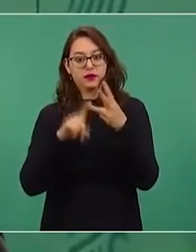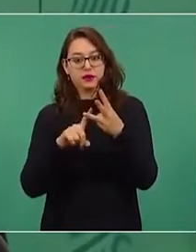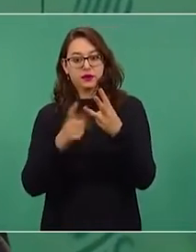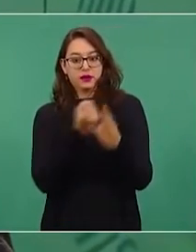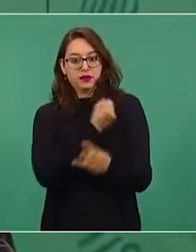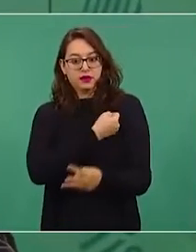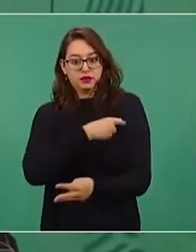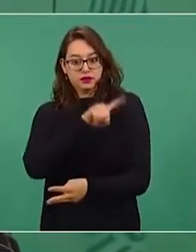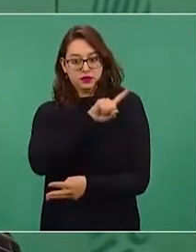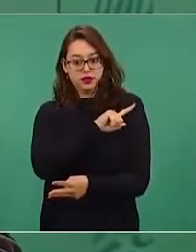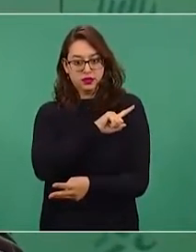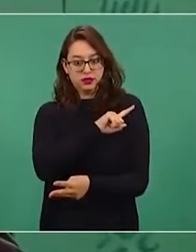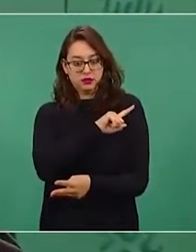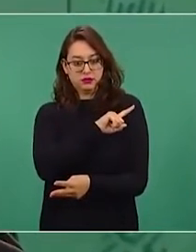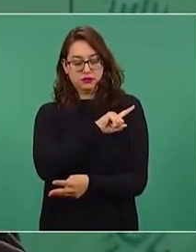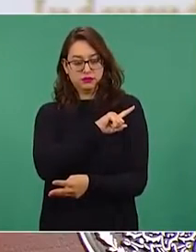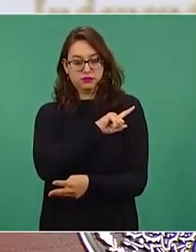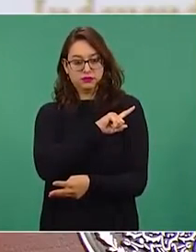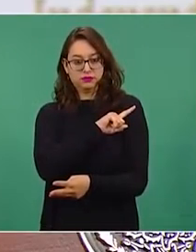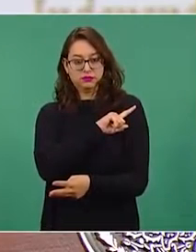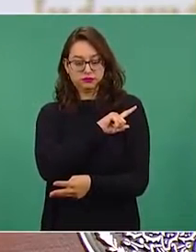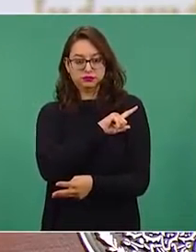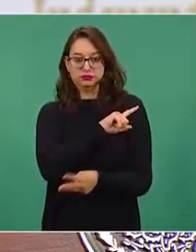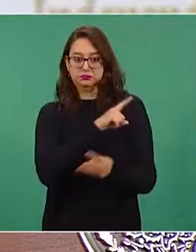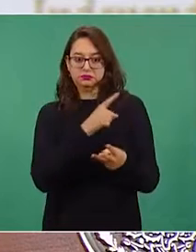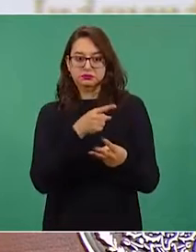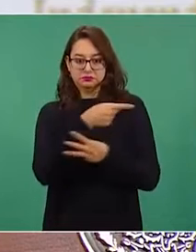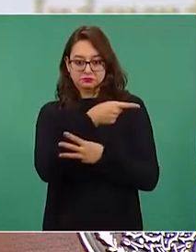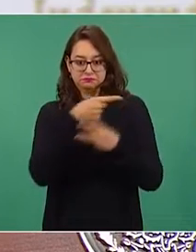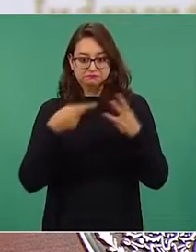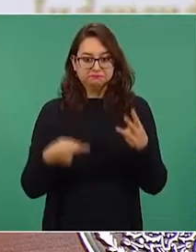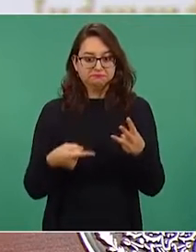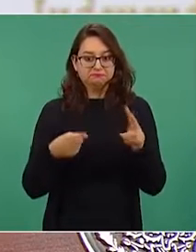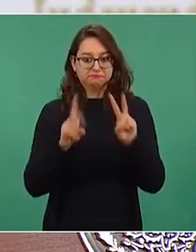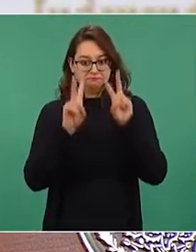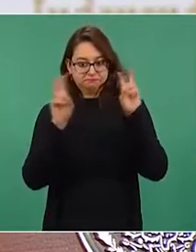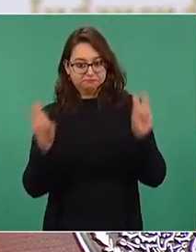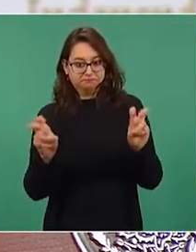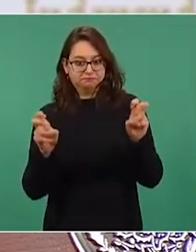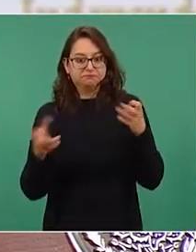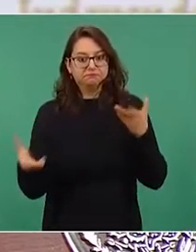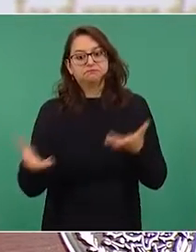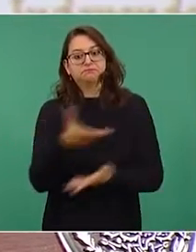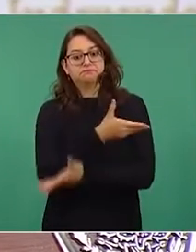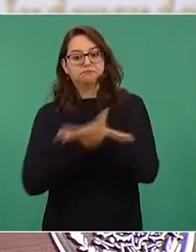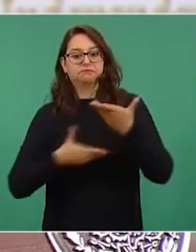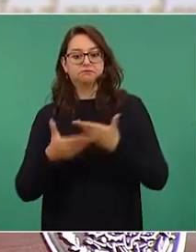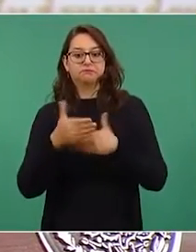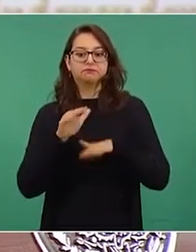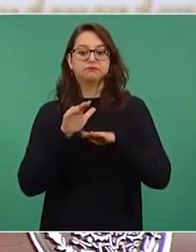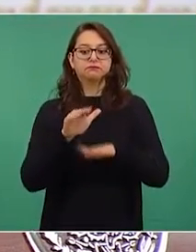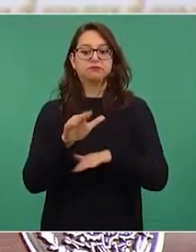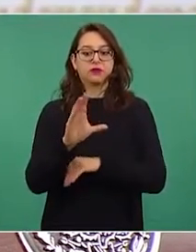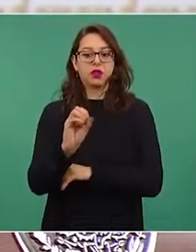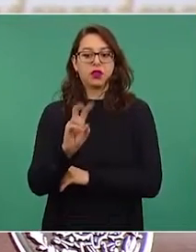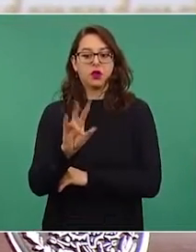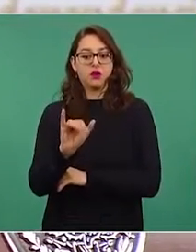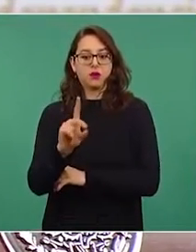salud relacionado con el COVID y la cooperación